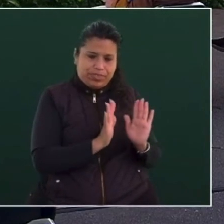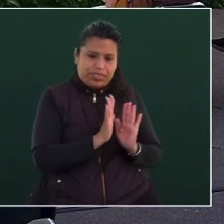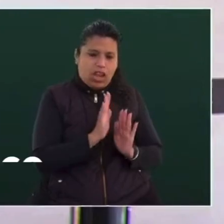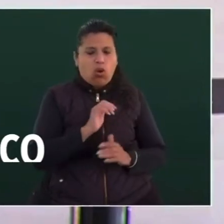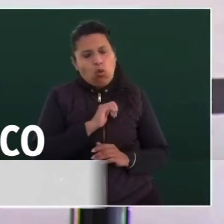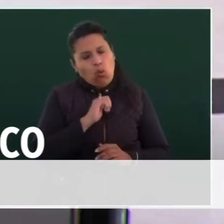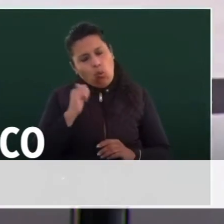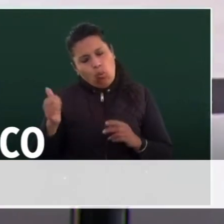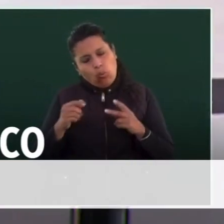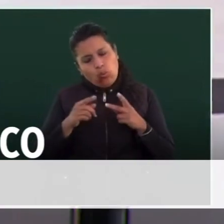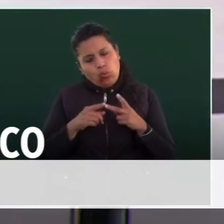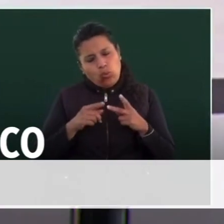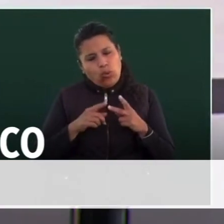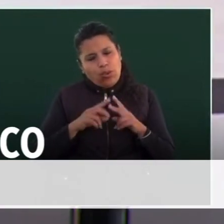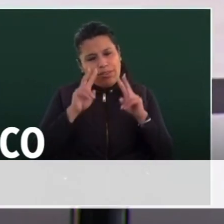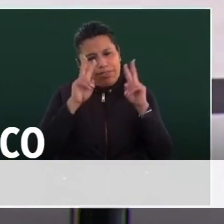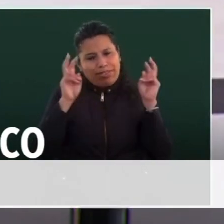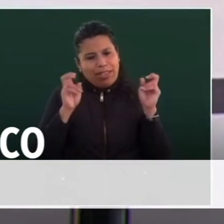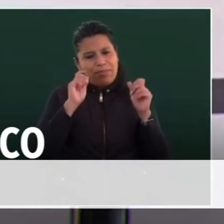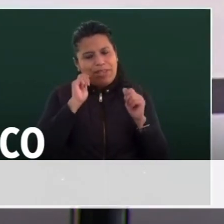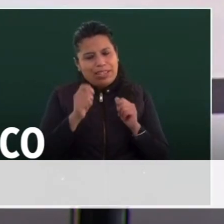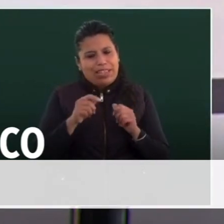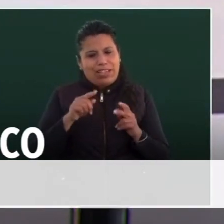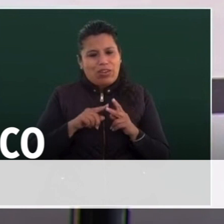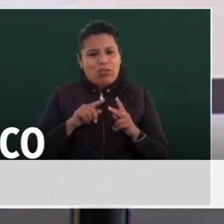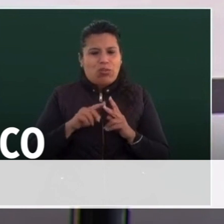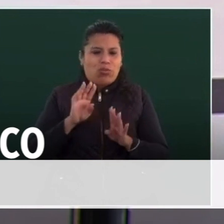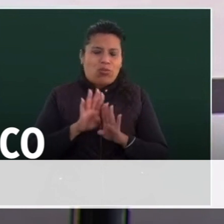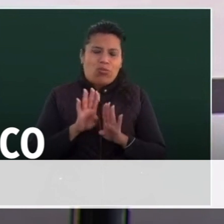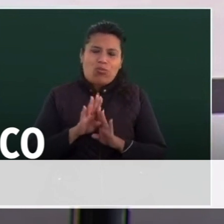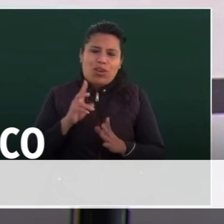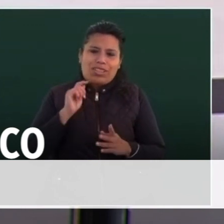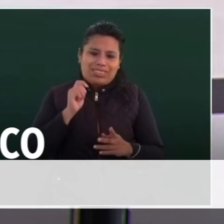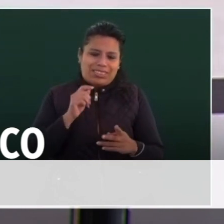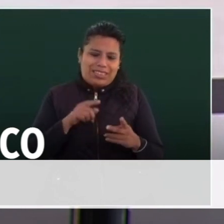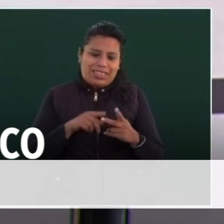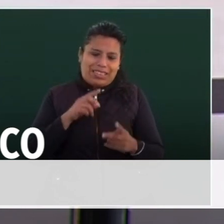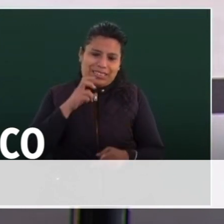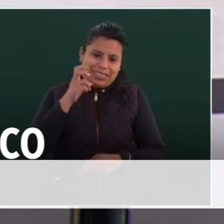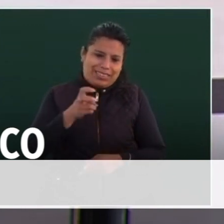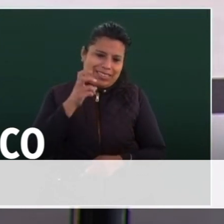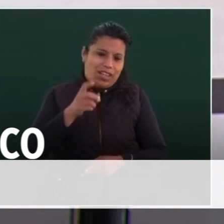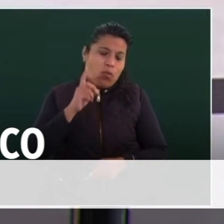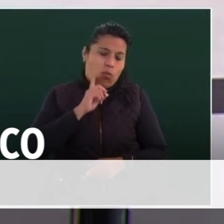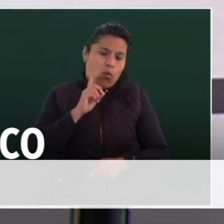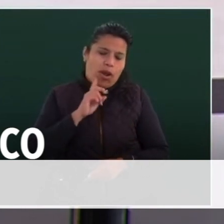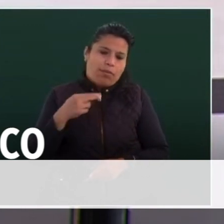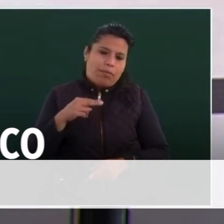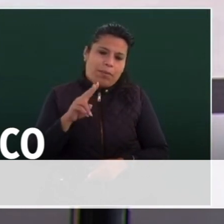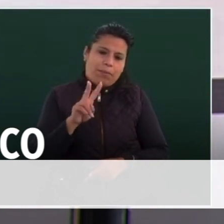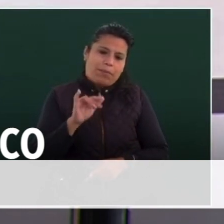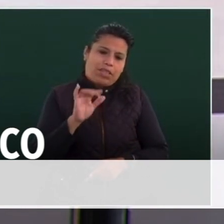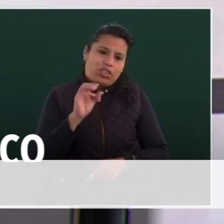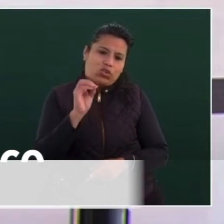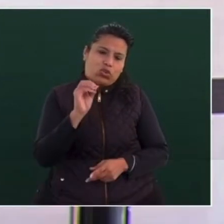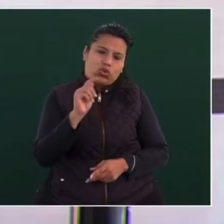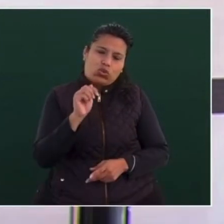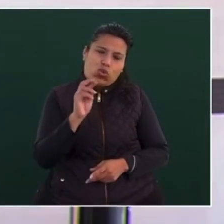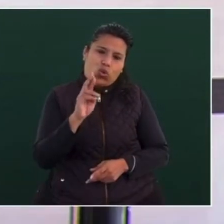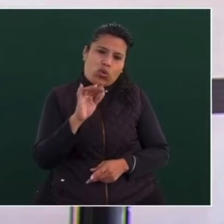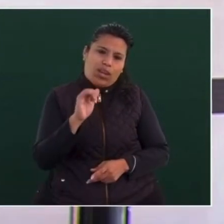Su opinión sobre las críticas que ha recibido esta nominación de la subsecretaria Victoria Rodríguez para el Banco de México.